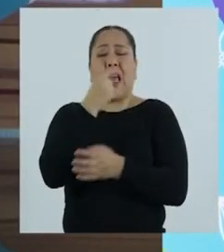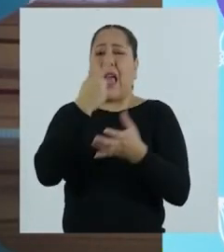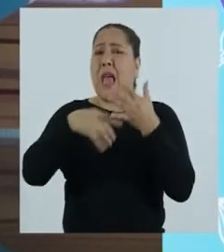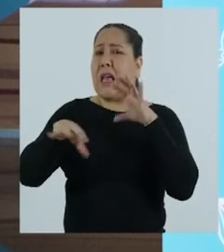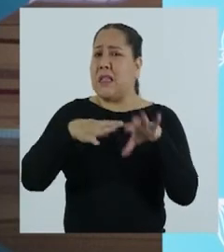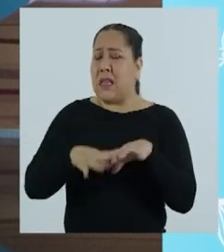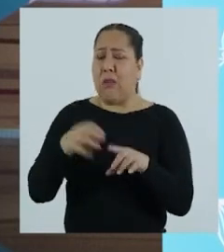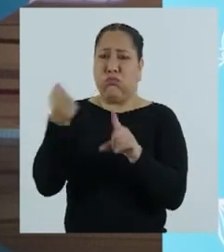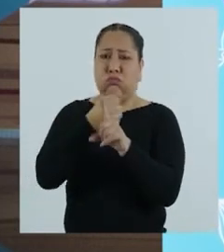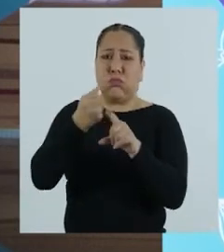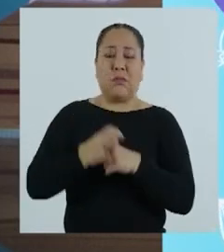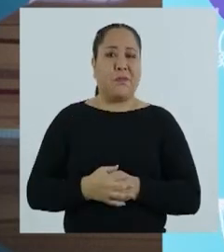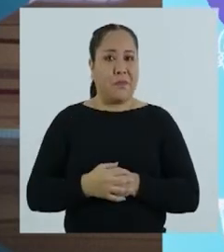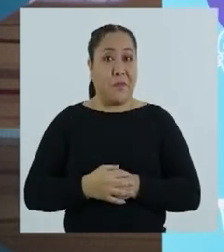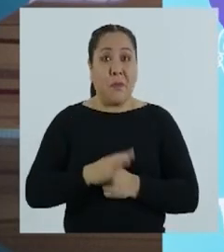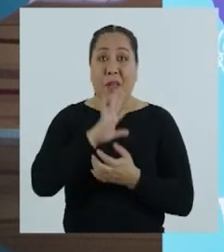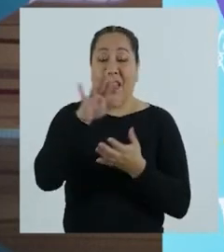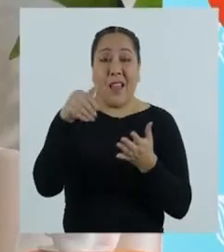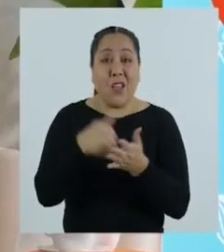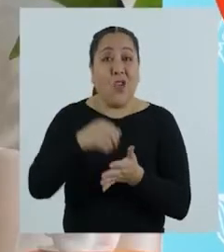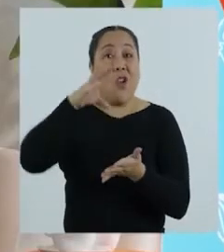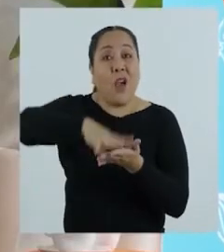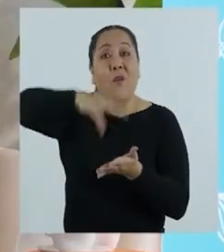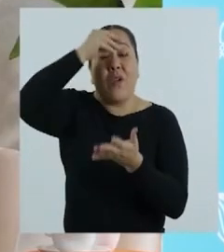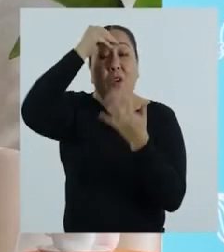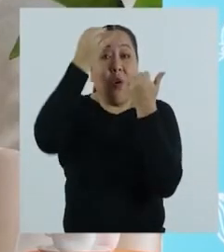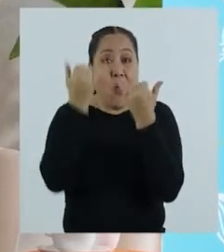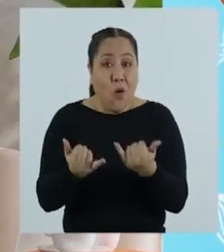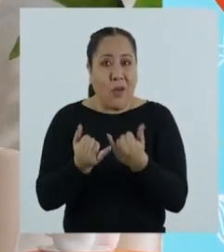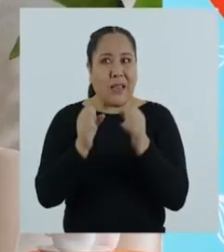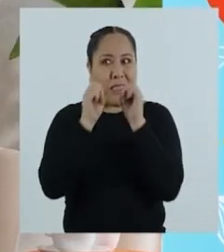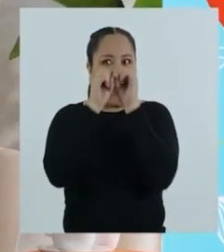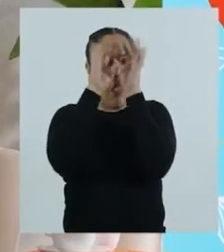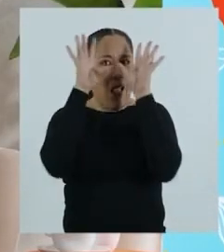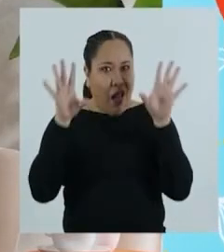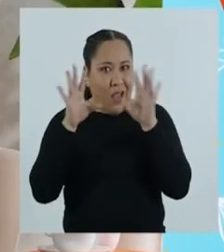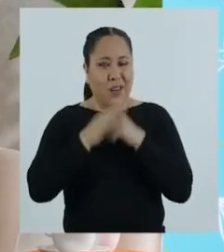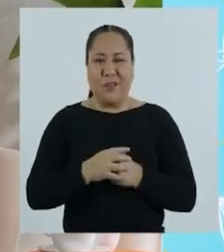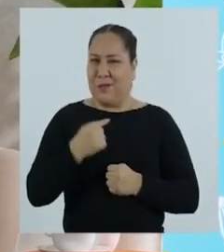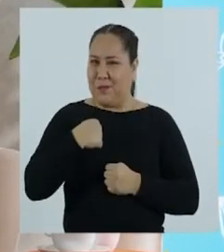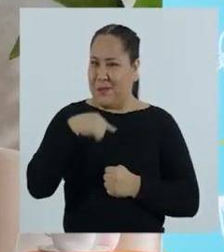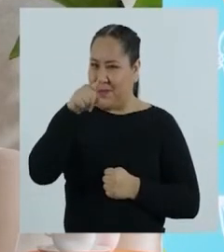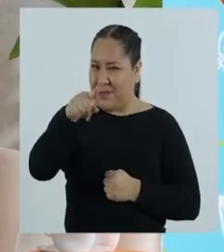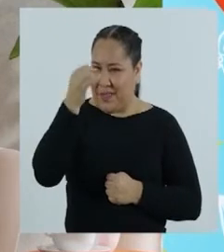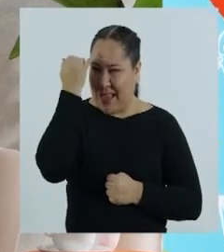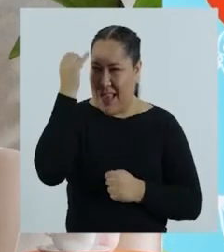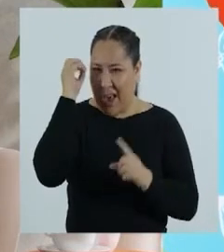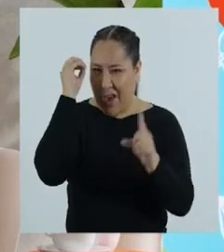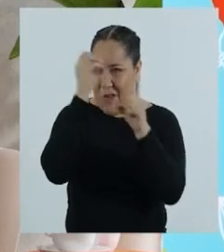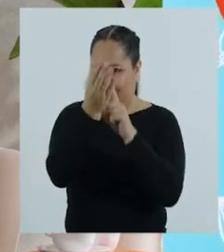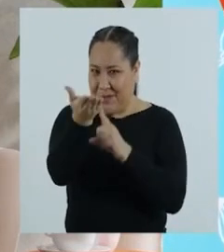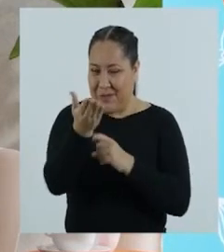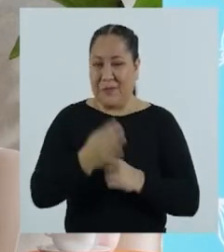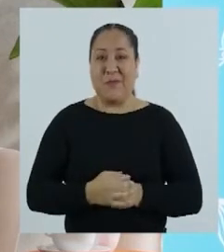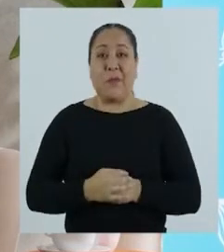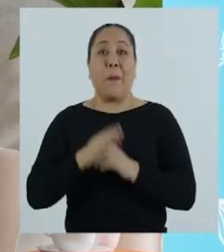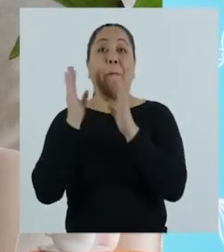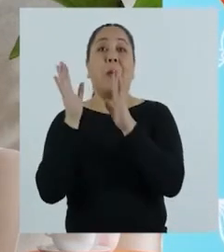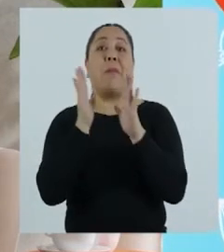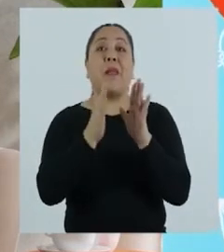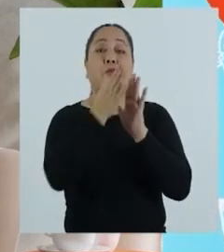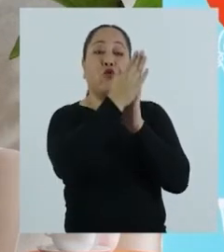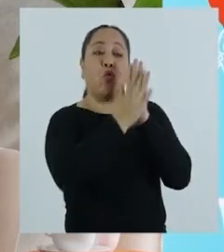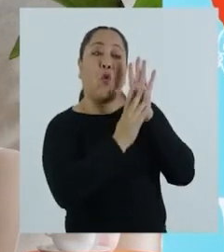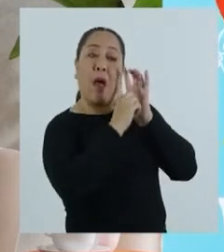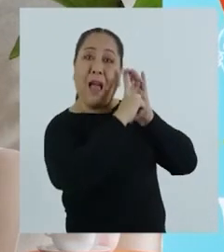sé qué hacer ante un caso de violencia. Y para que todo lo que aprendimos hoy nos quede muy claro, les propongo el siguiente